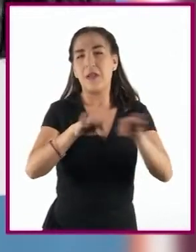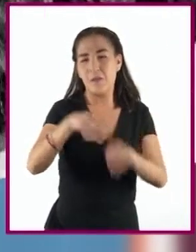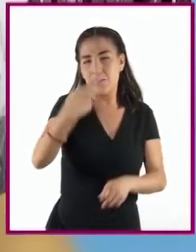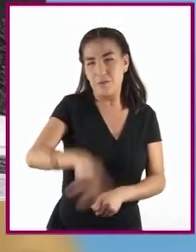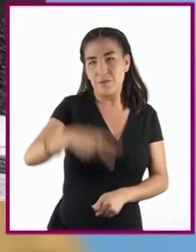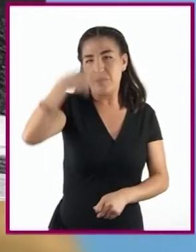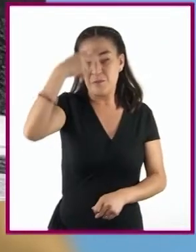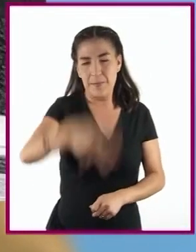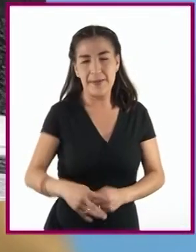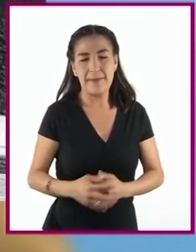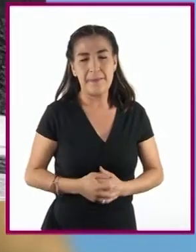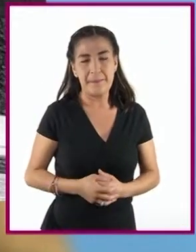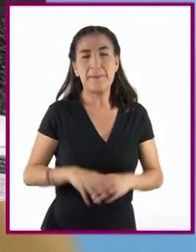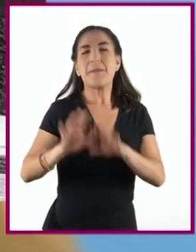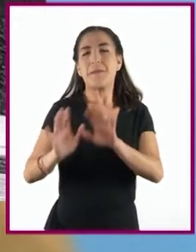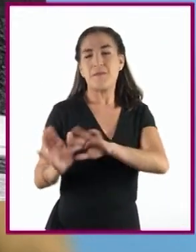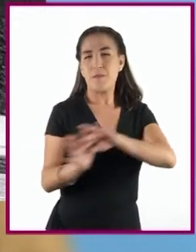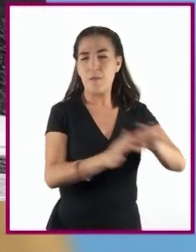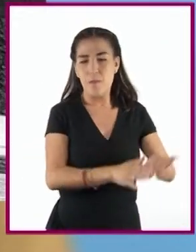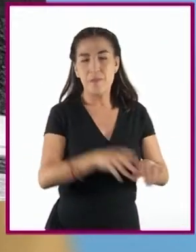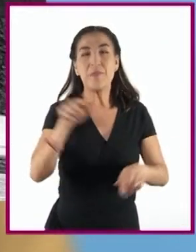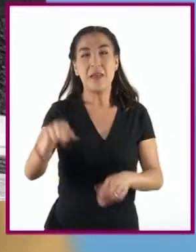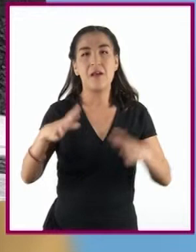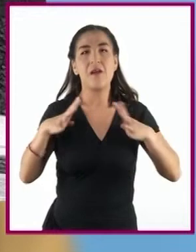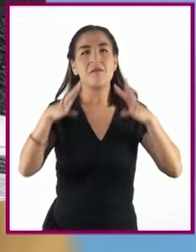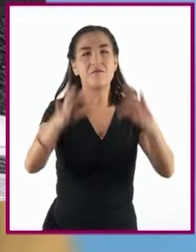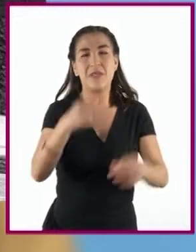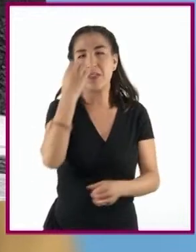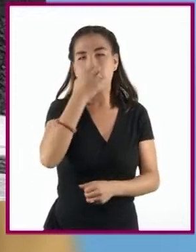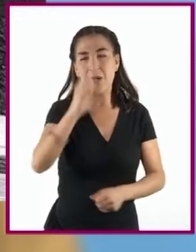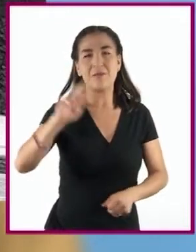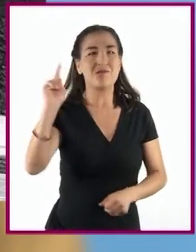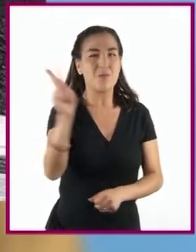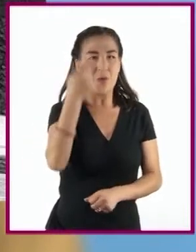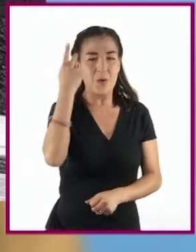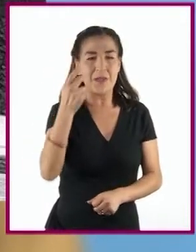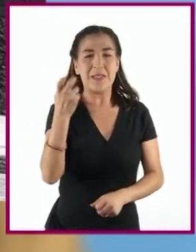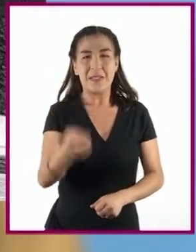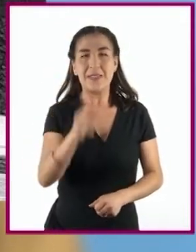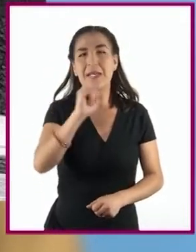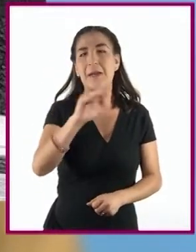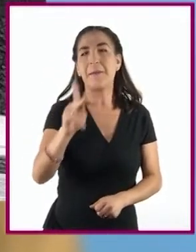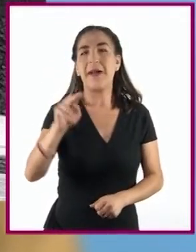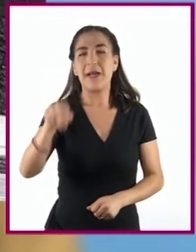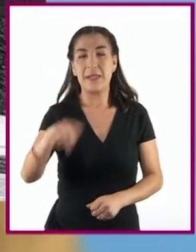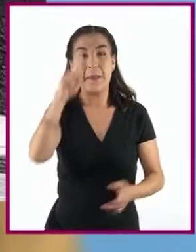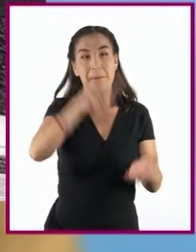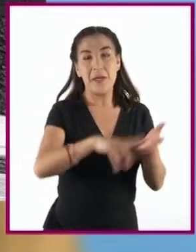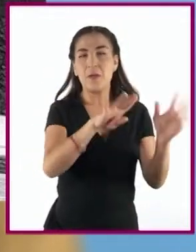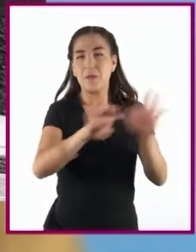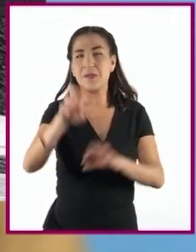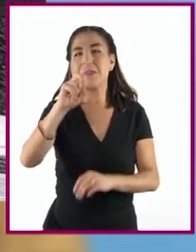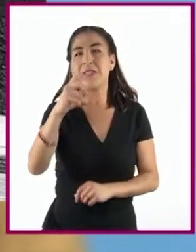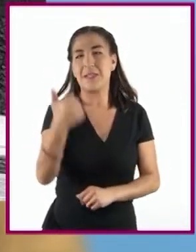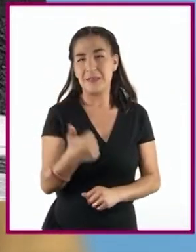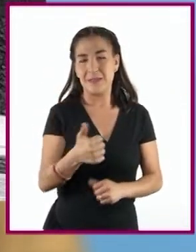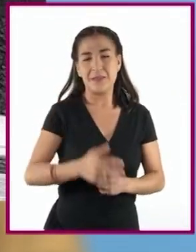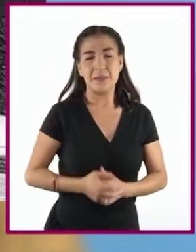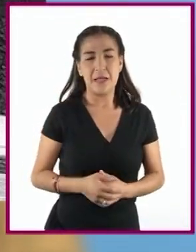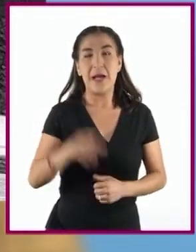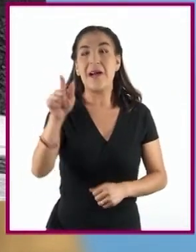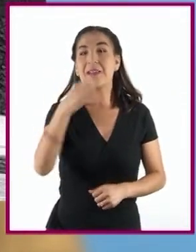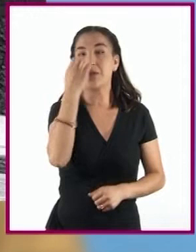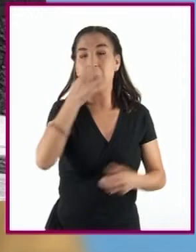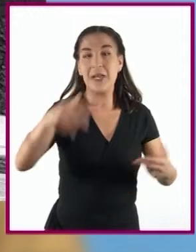mexicanos. Por otra parte, se fundó el Instituto Politécnico Nacional IPN en 1936 y la